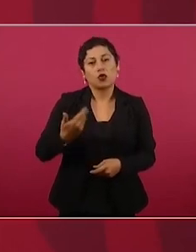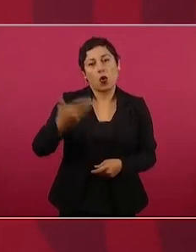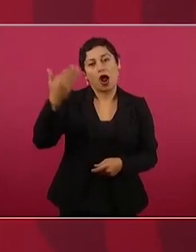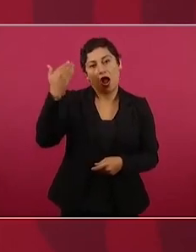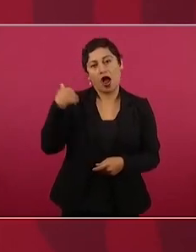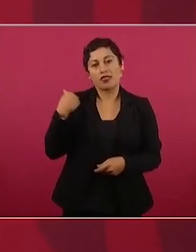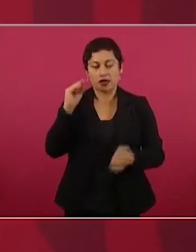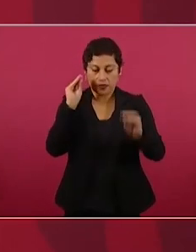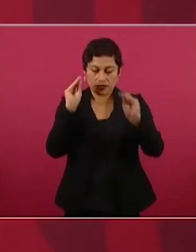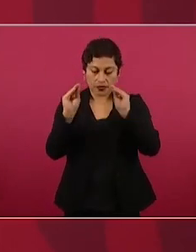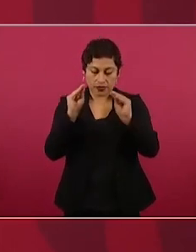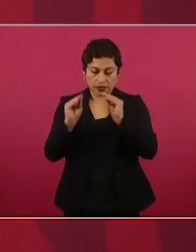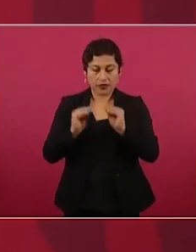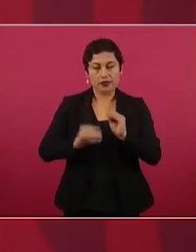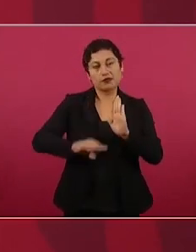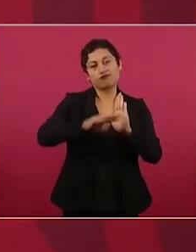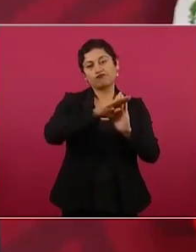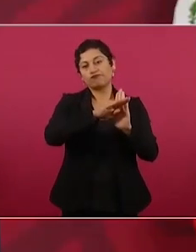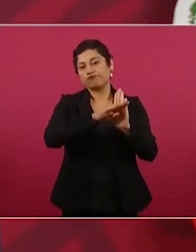del estatuto